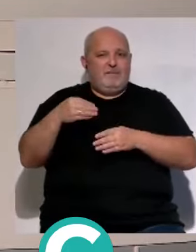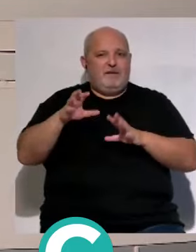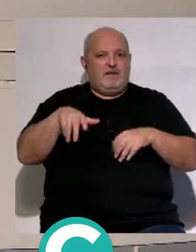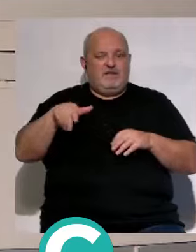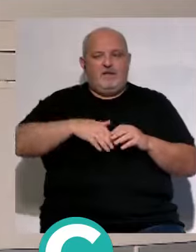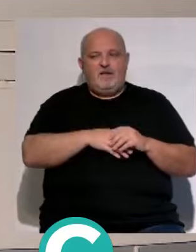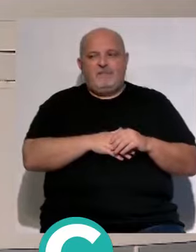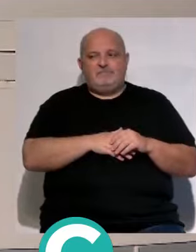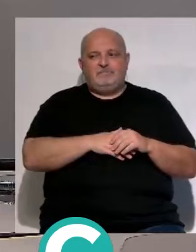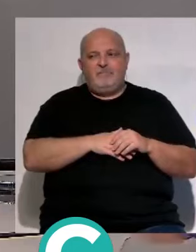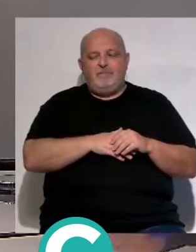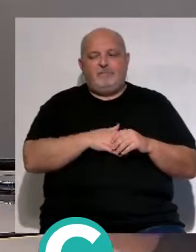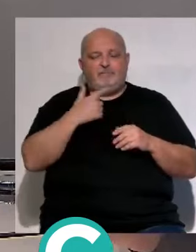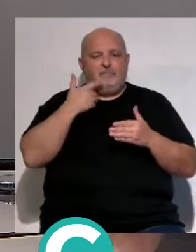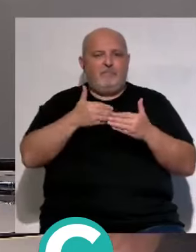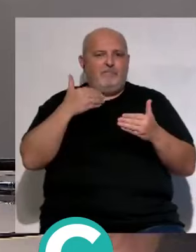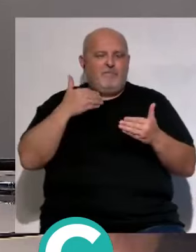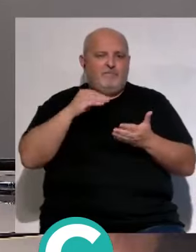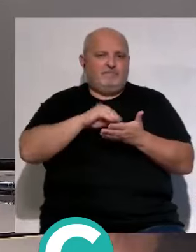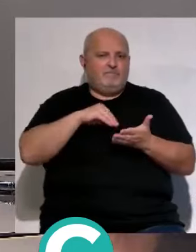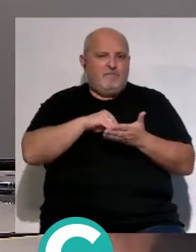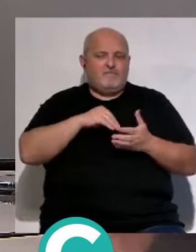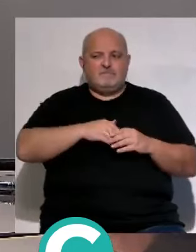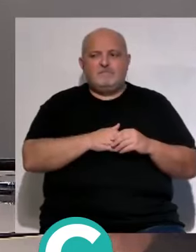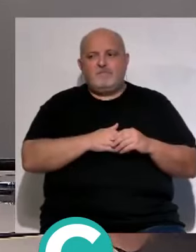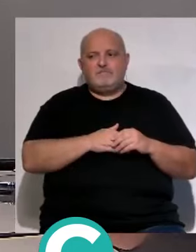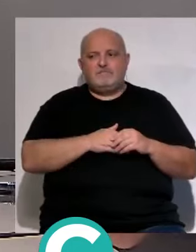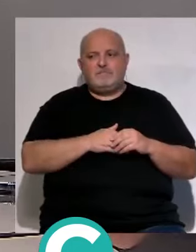yo lo he dicho fuera de micrófono